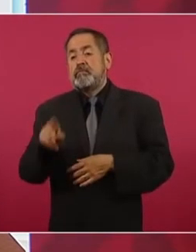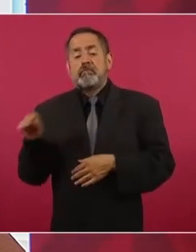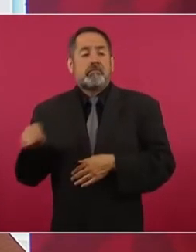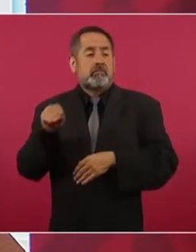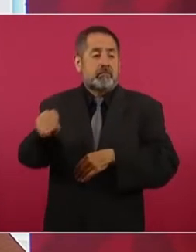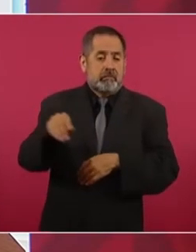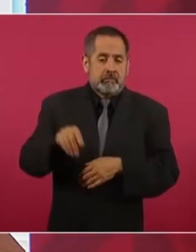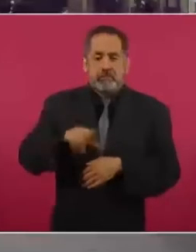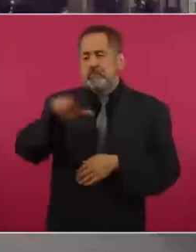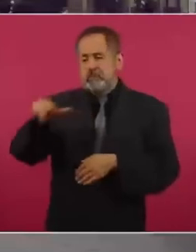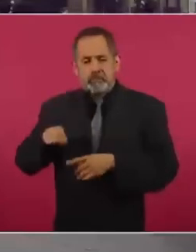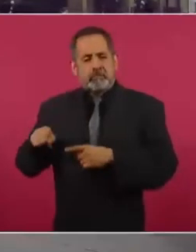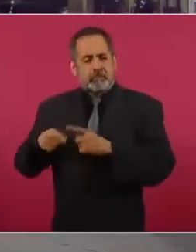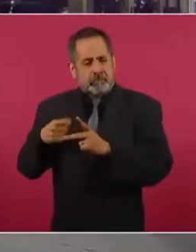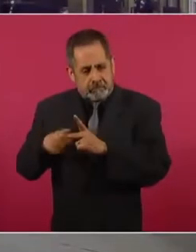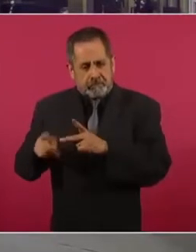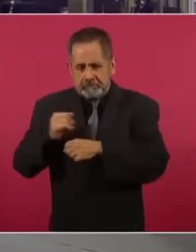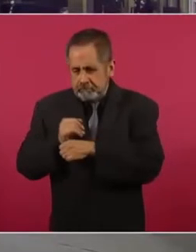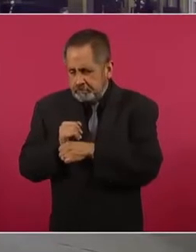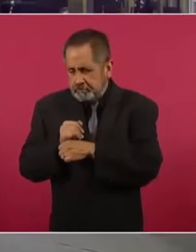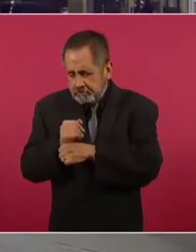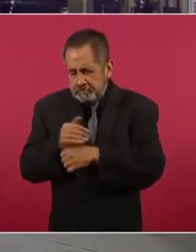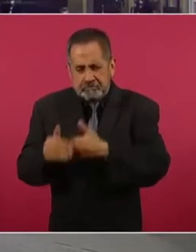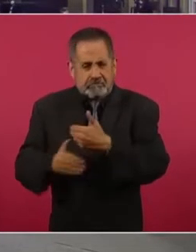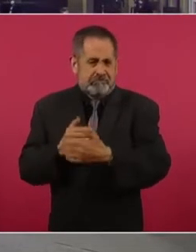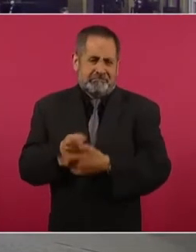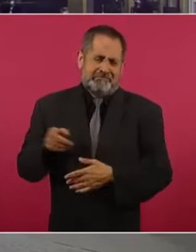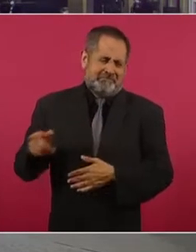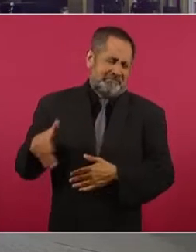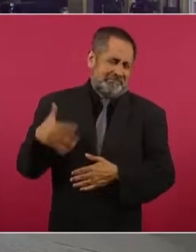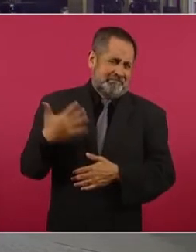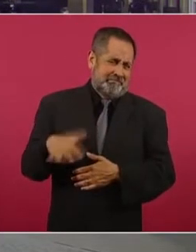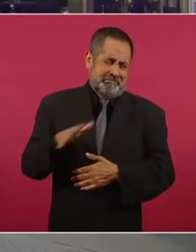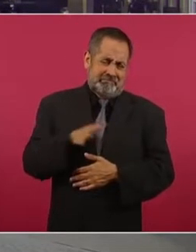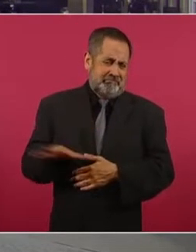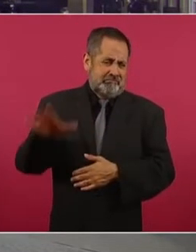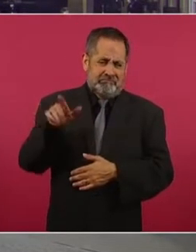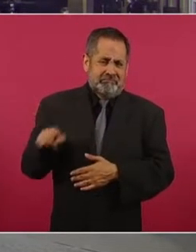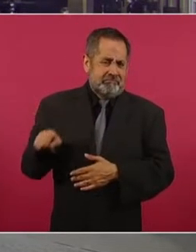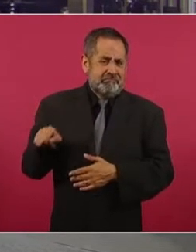de la…